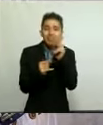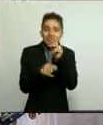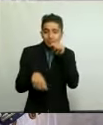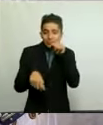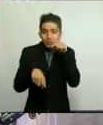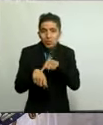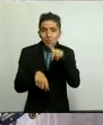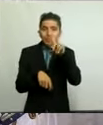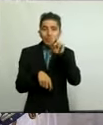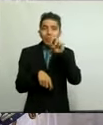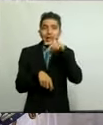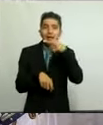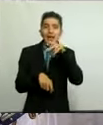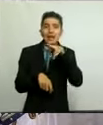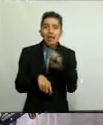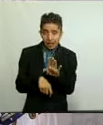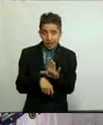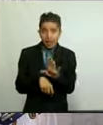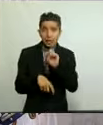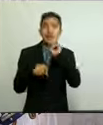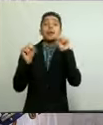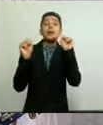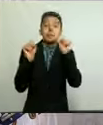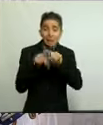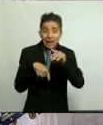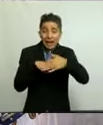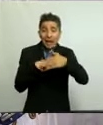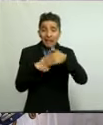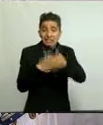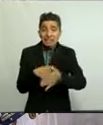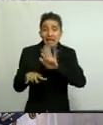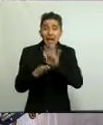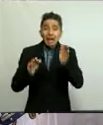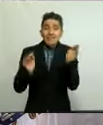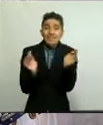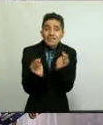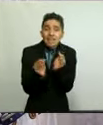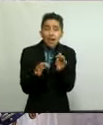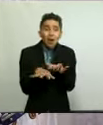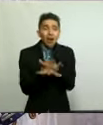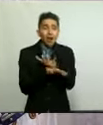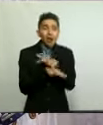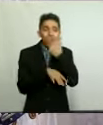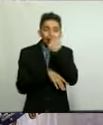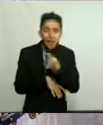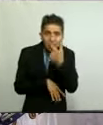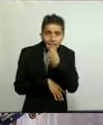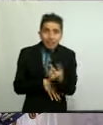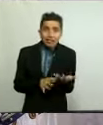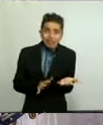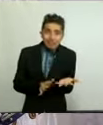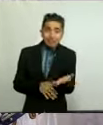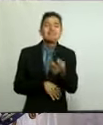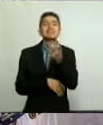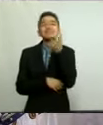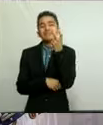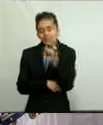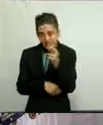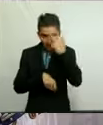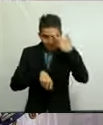pero pronto será también la temporada de influenza. Sólo la responsabilidad, el